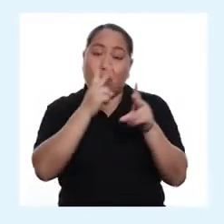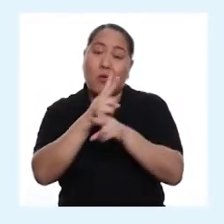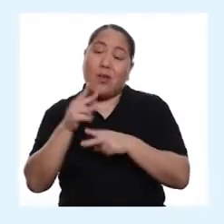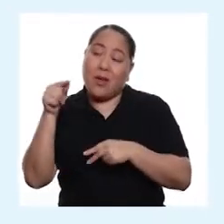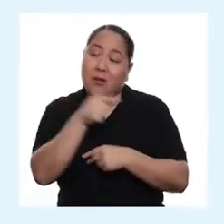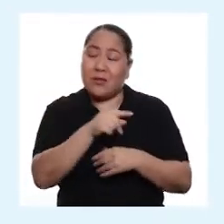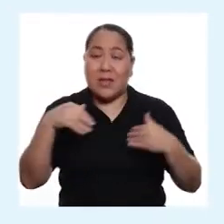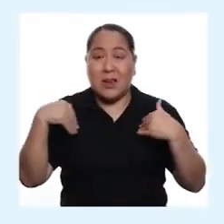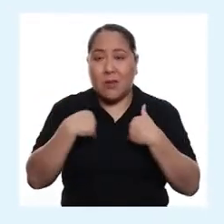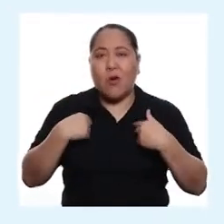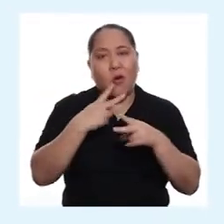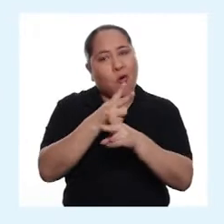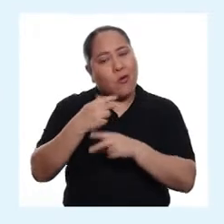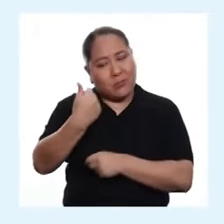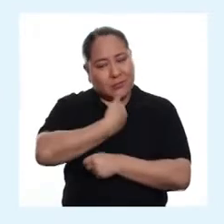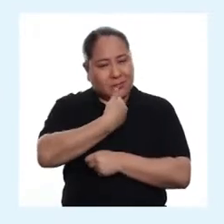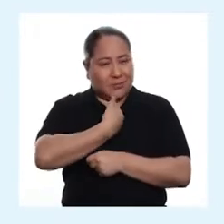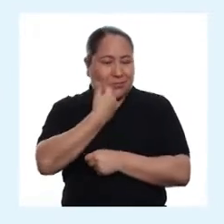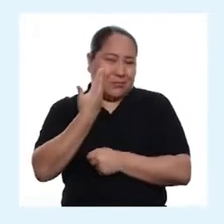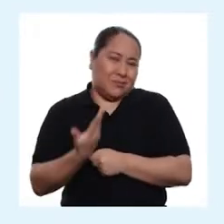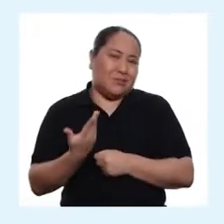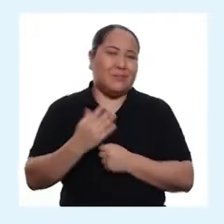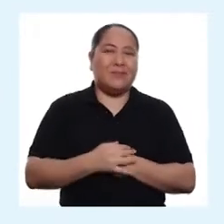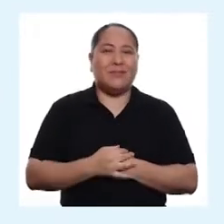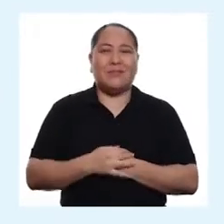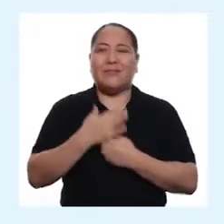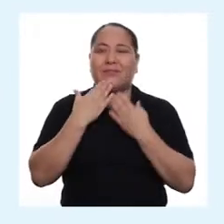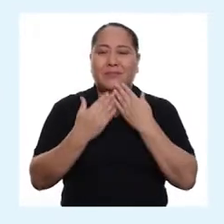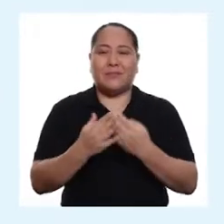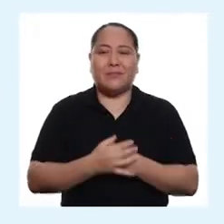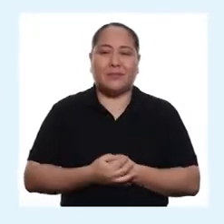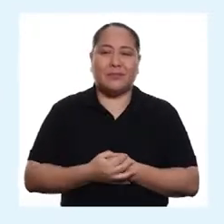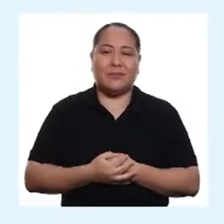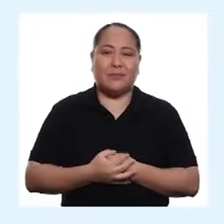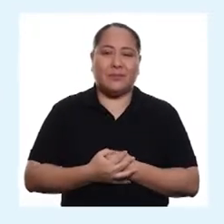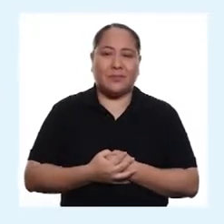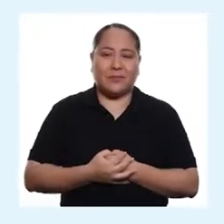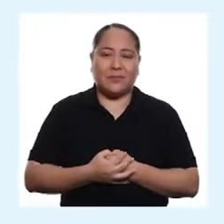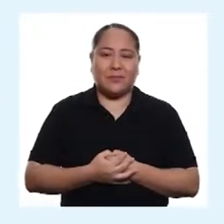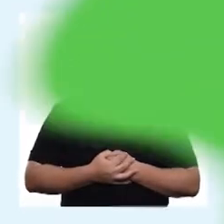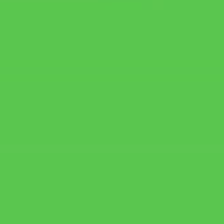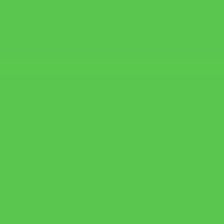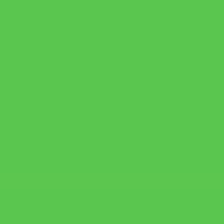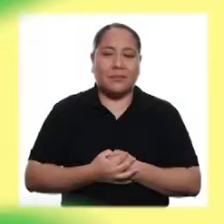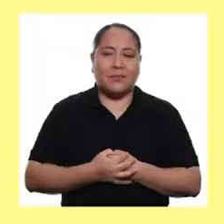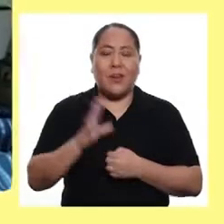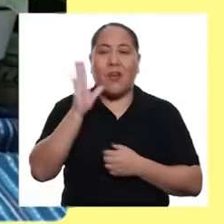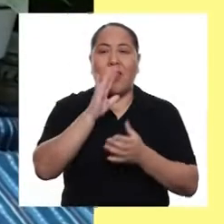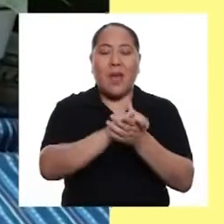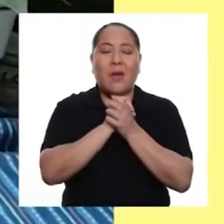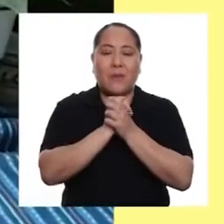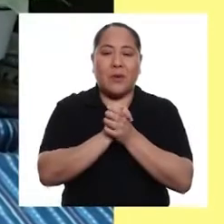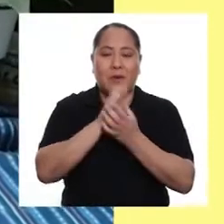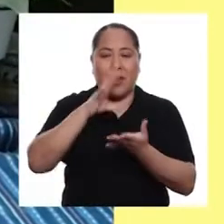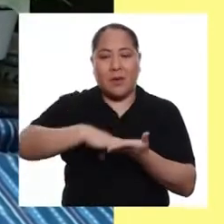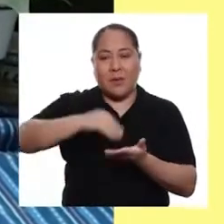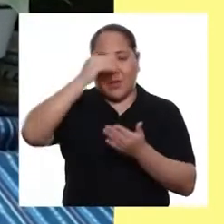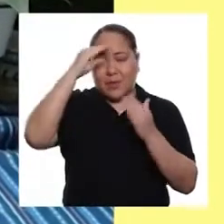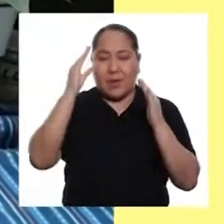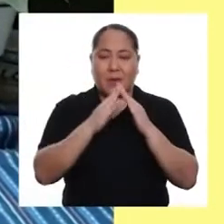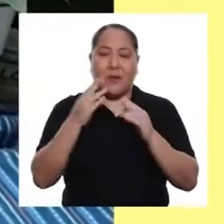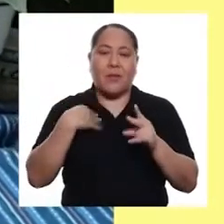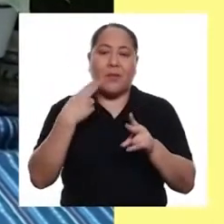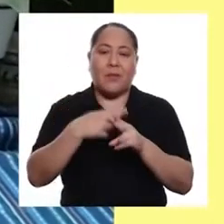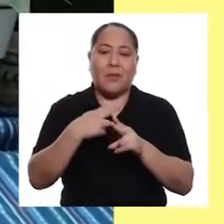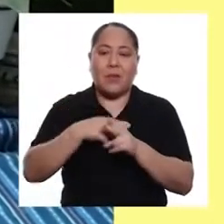cuidamos a nuestros animales, nos cuidamos a nosotros mismos. Gracias. Hola amigos de Aprendo en